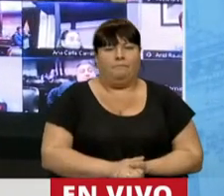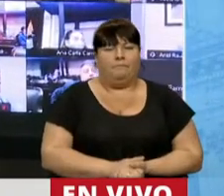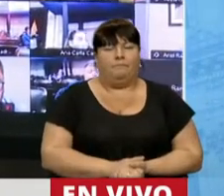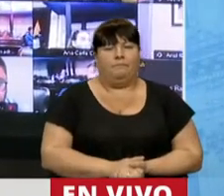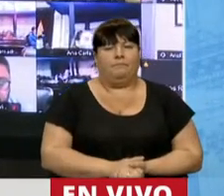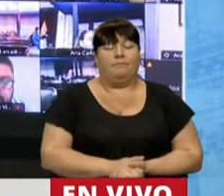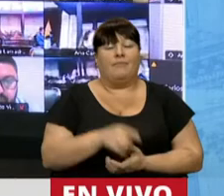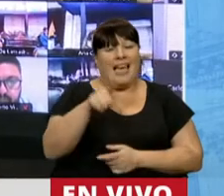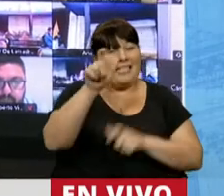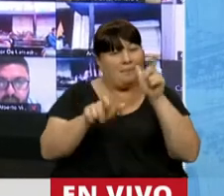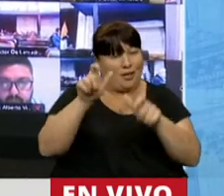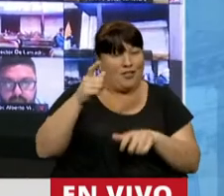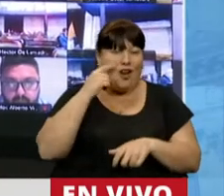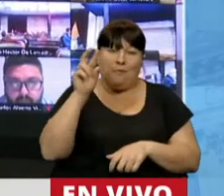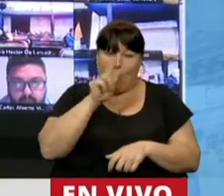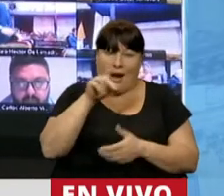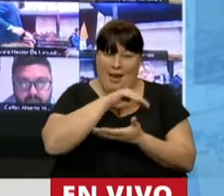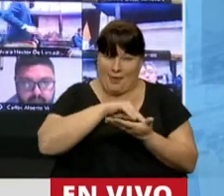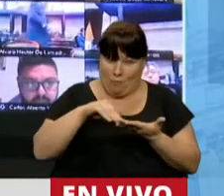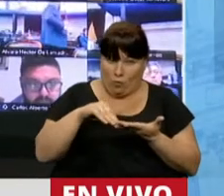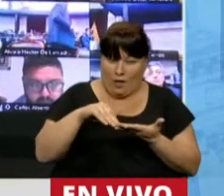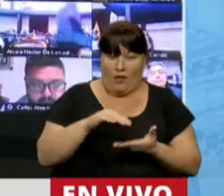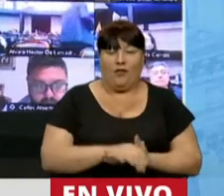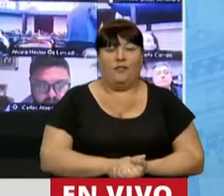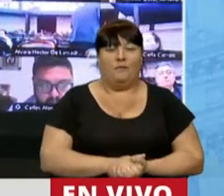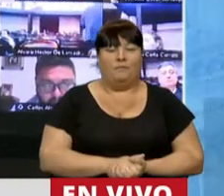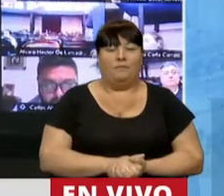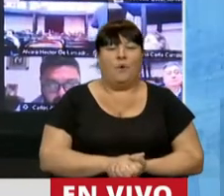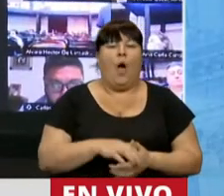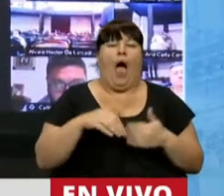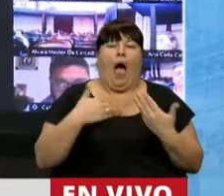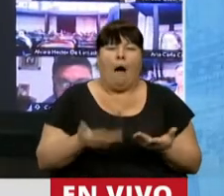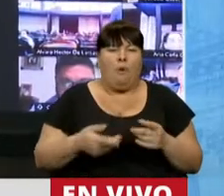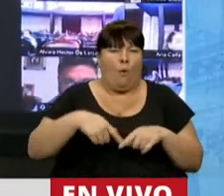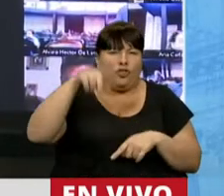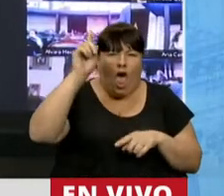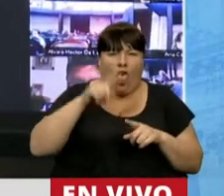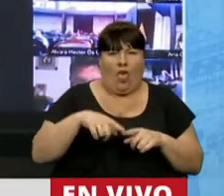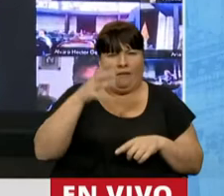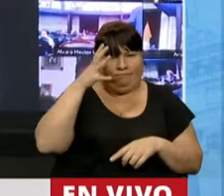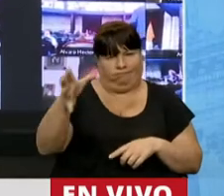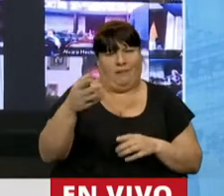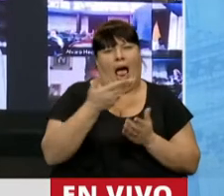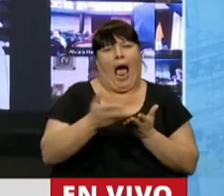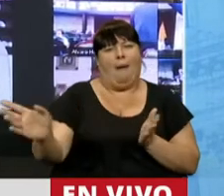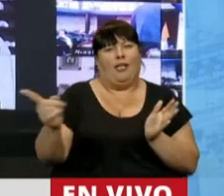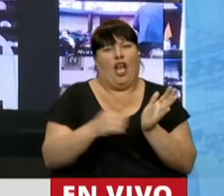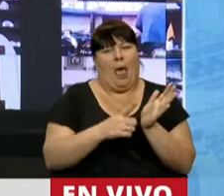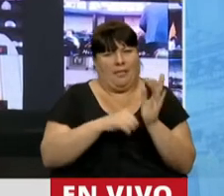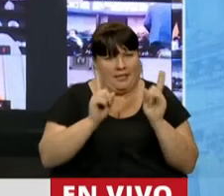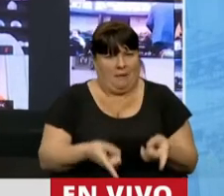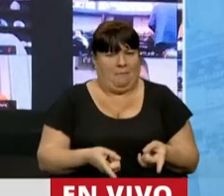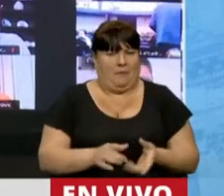Esos señores y señoras diputados hicieron un uso escandaloso de los apartamentos de reglamento.